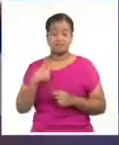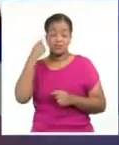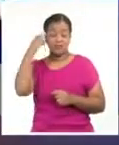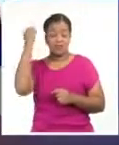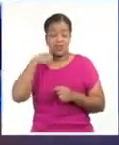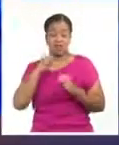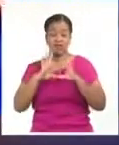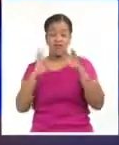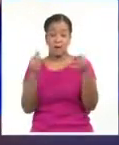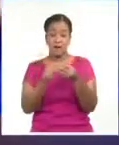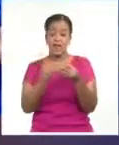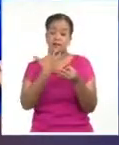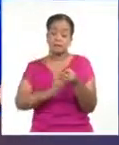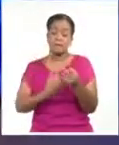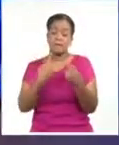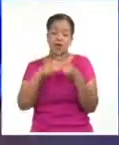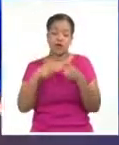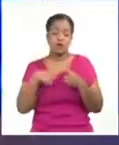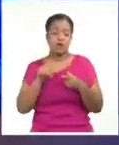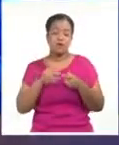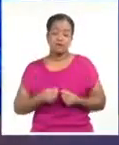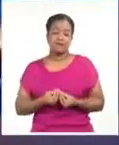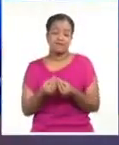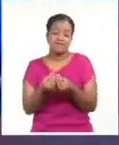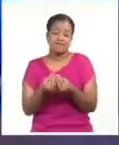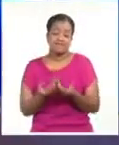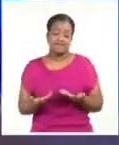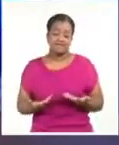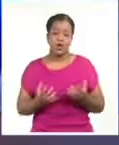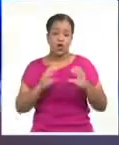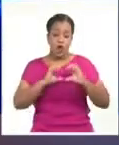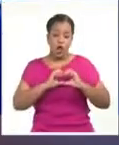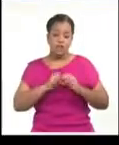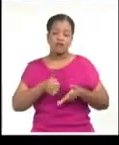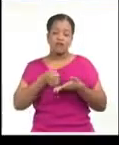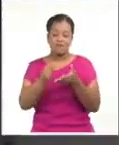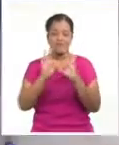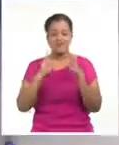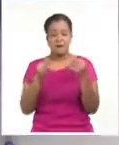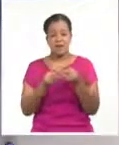ellos, pero se los dedico y nada. ¿Tu corazón está con ellos? Sí.